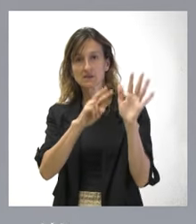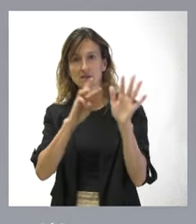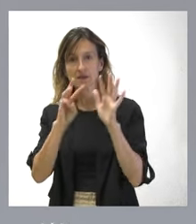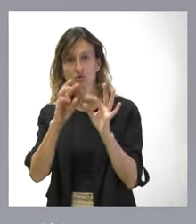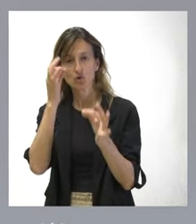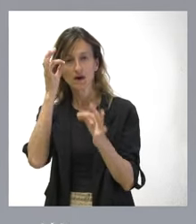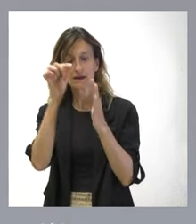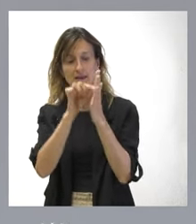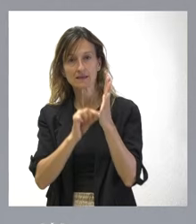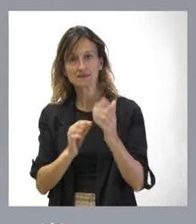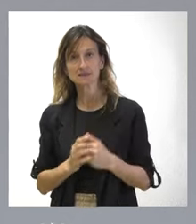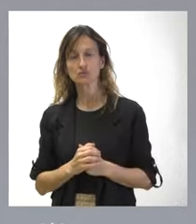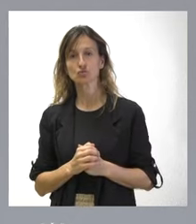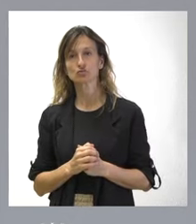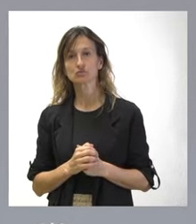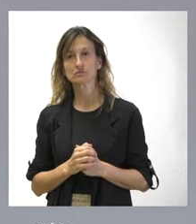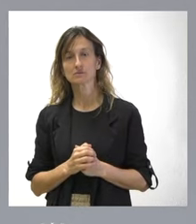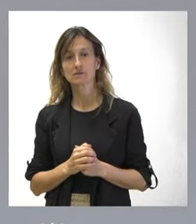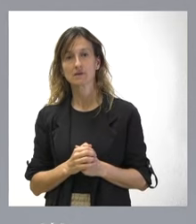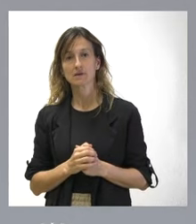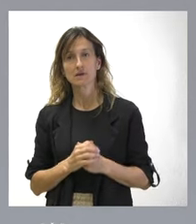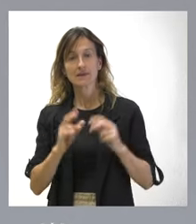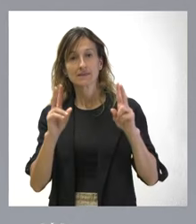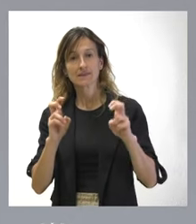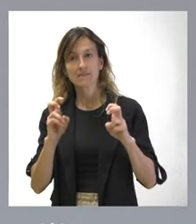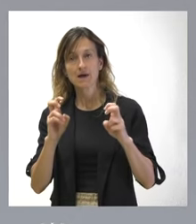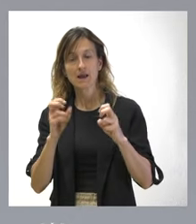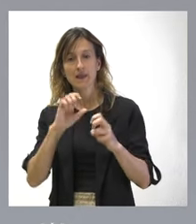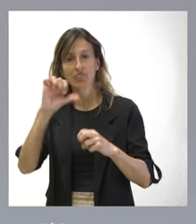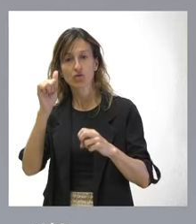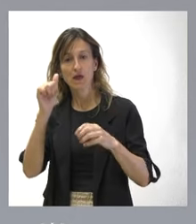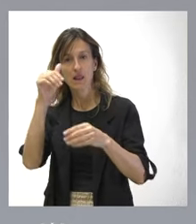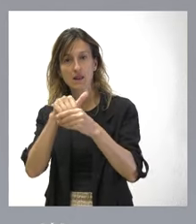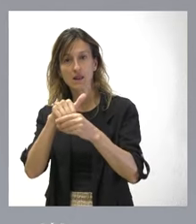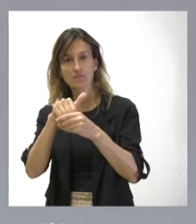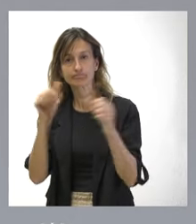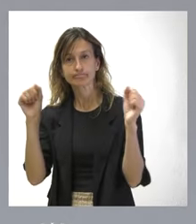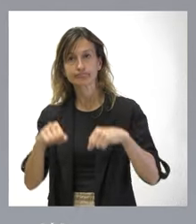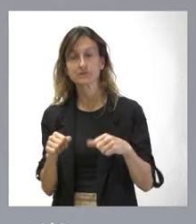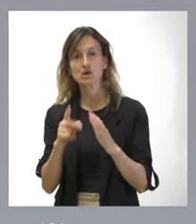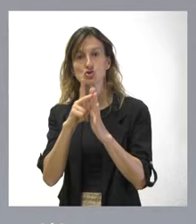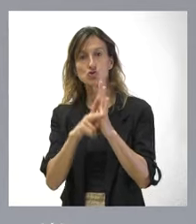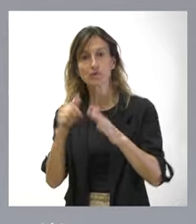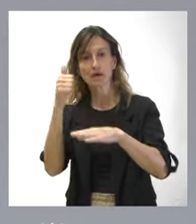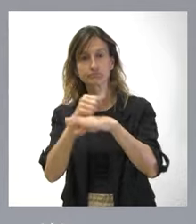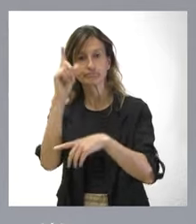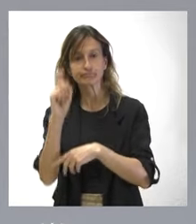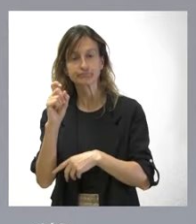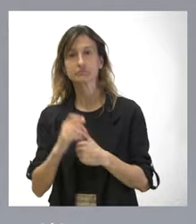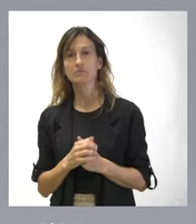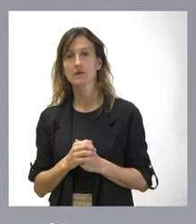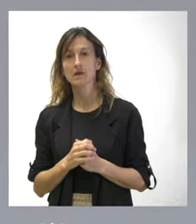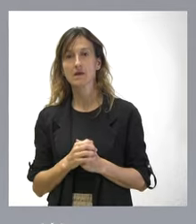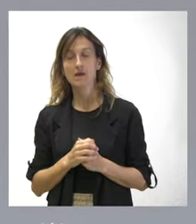requisitos procedimentales, incluyendo un referéndum nacional, que la convierte en norma de normas. Y las Cortes